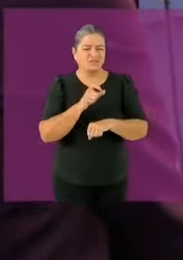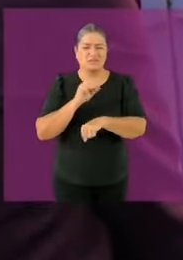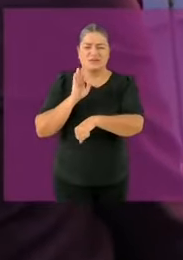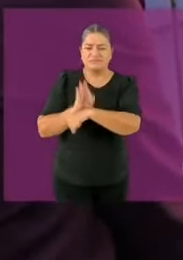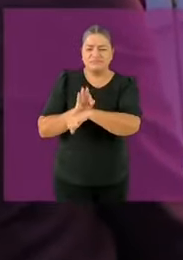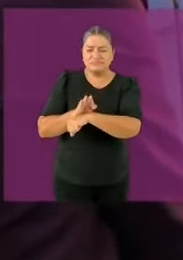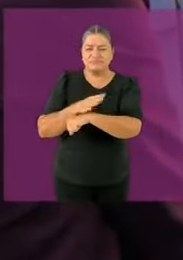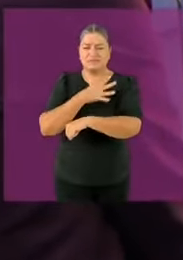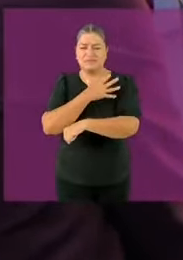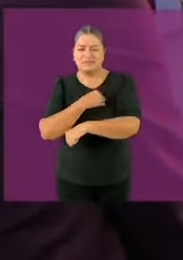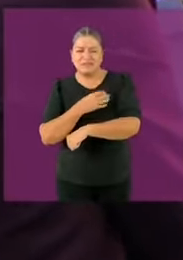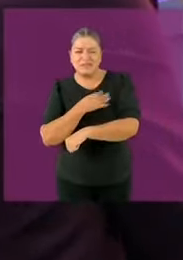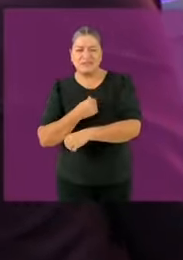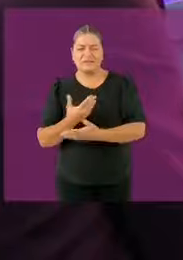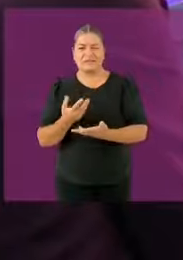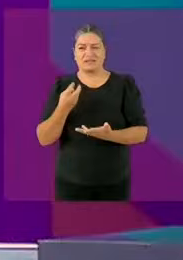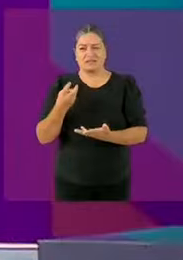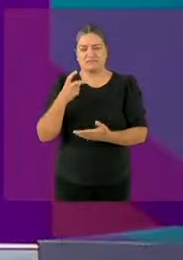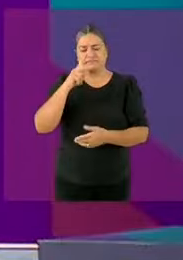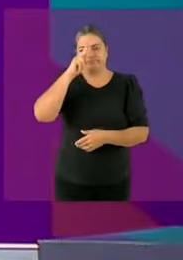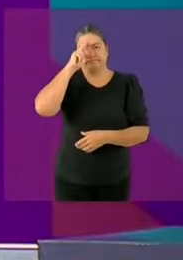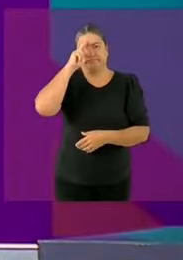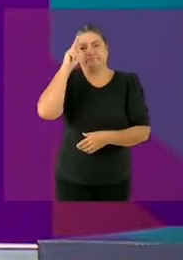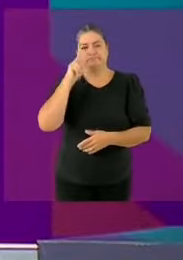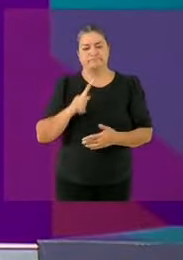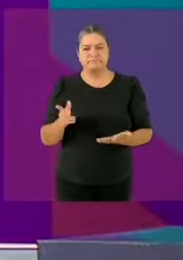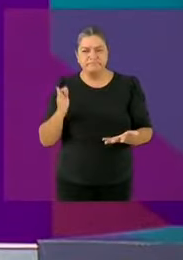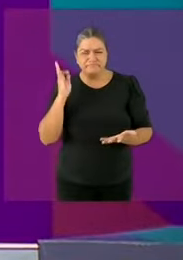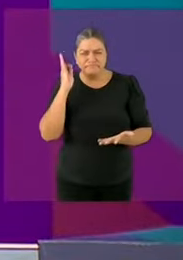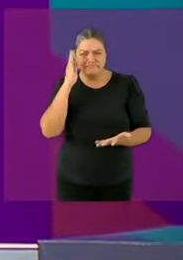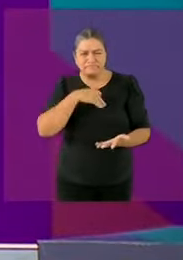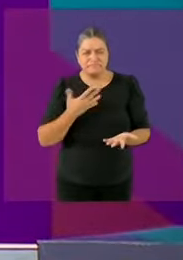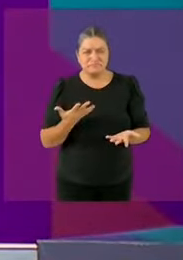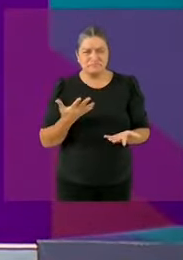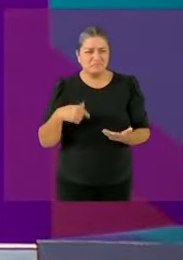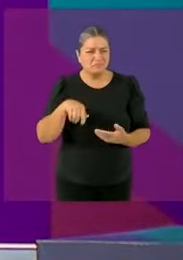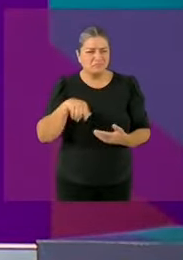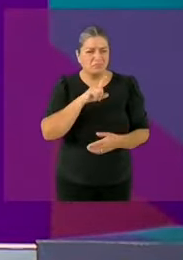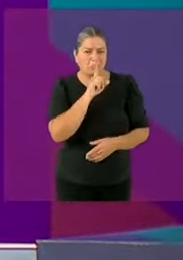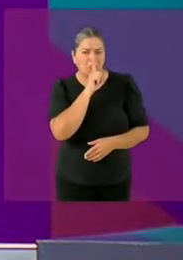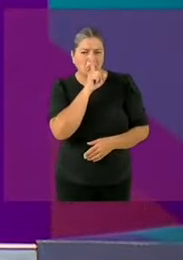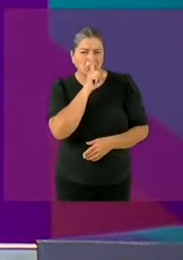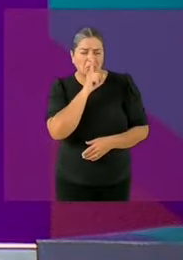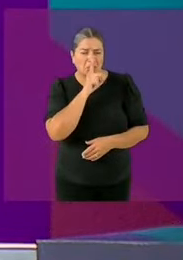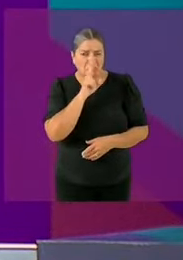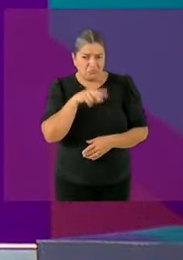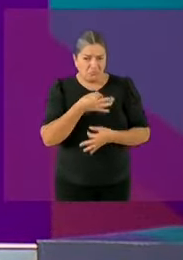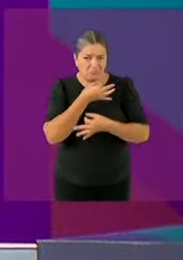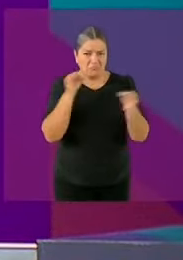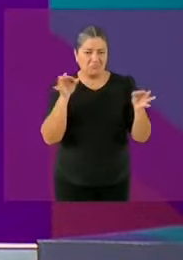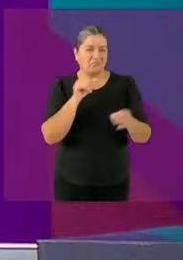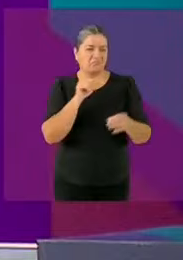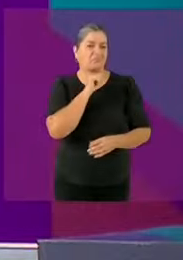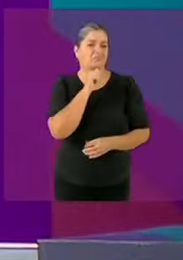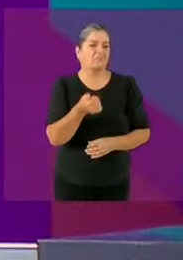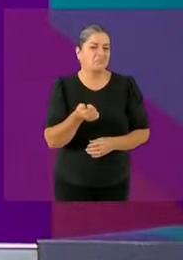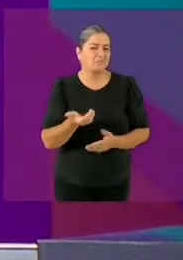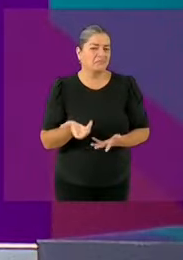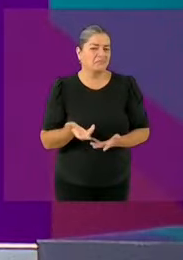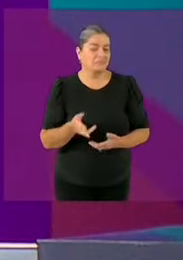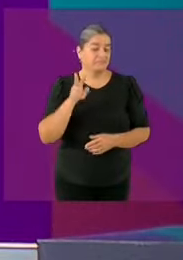investigar al actual gobierno y a cualquier responsable, por supuesto, que al criminal de Gatell, que tuvo una actuación